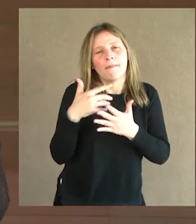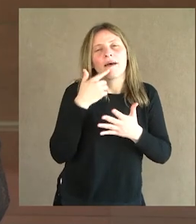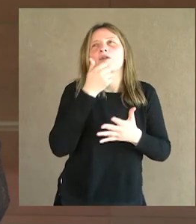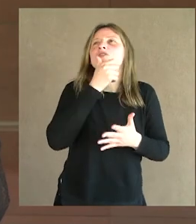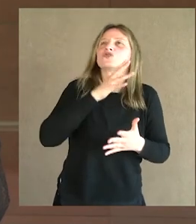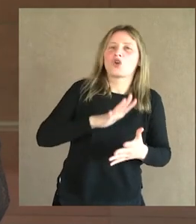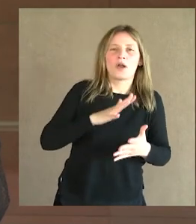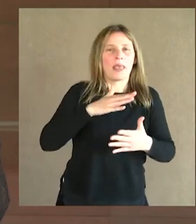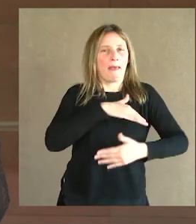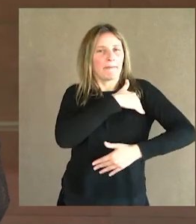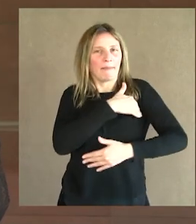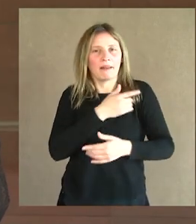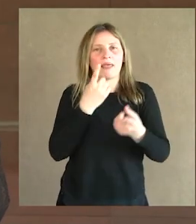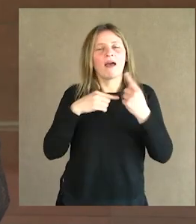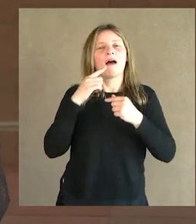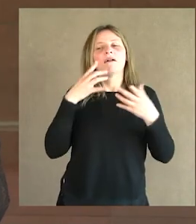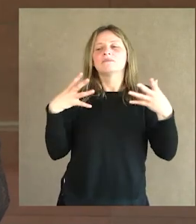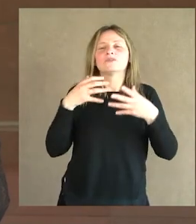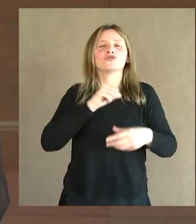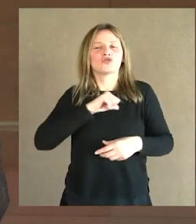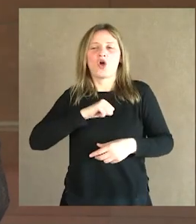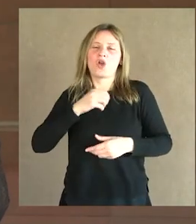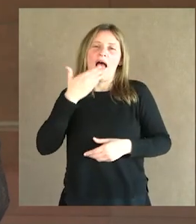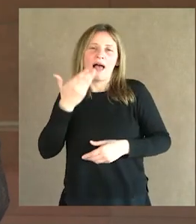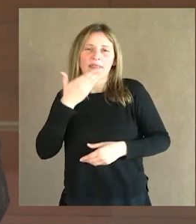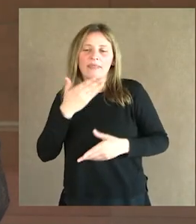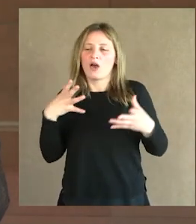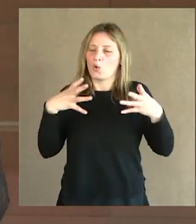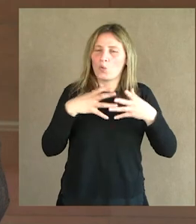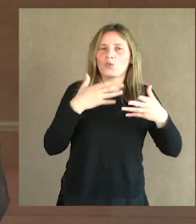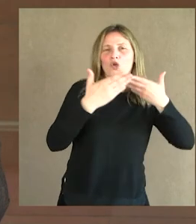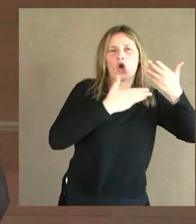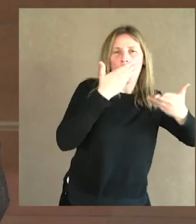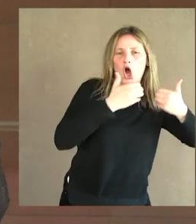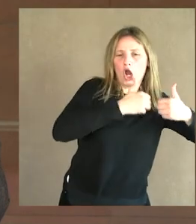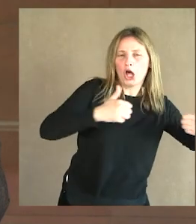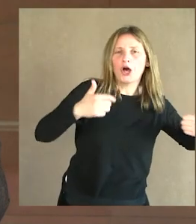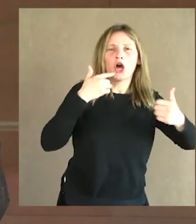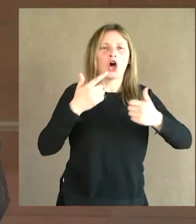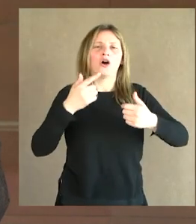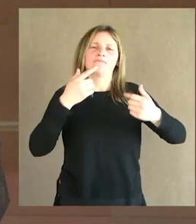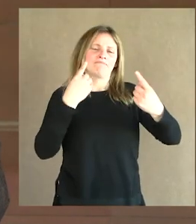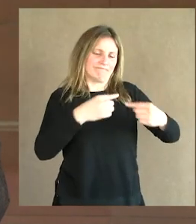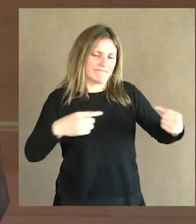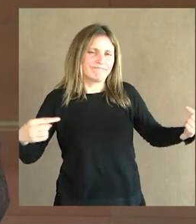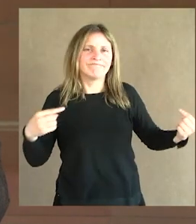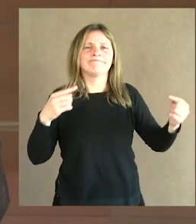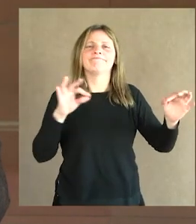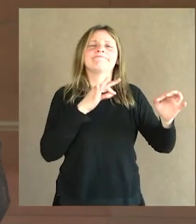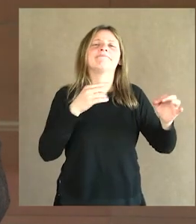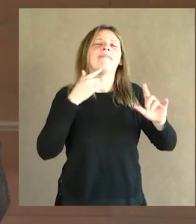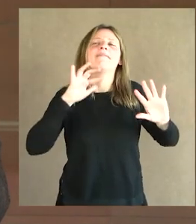interactuando lo que son solistas, conjuntos de coro e instrumentos, recitativos. Los recitativos son